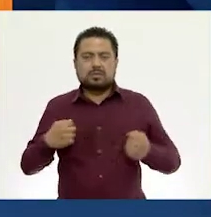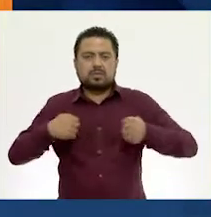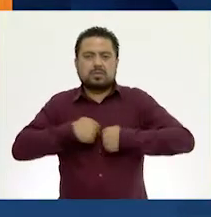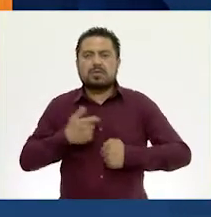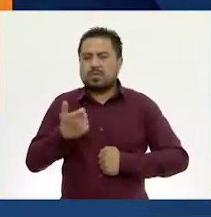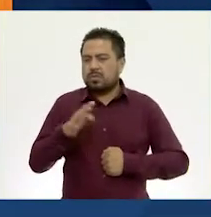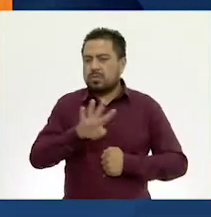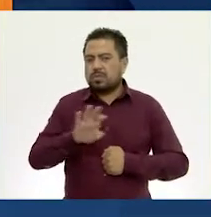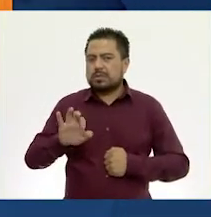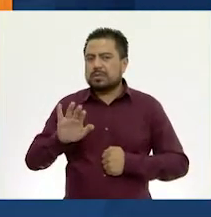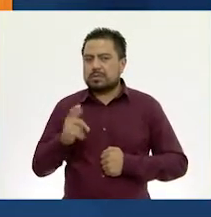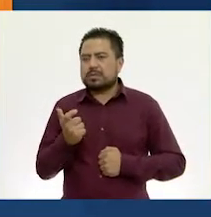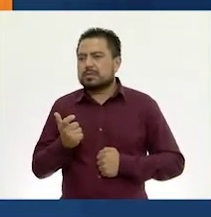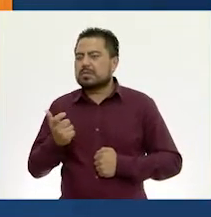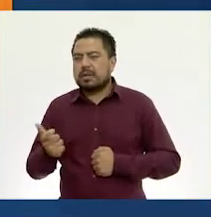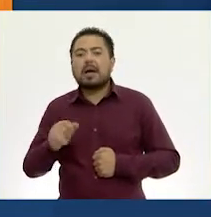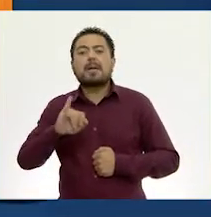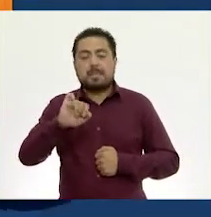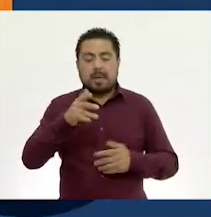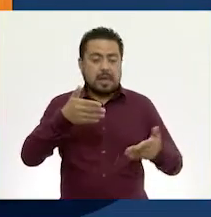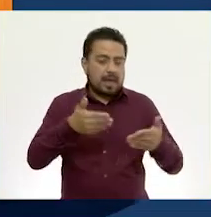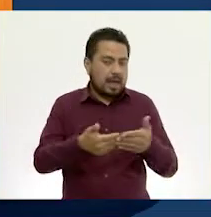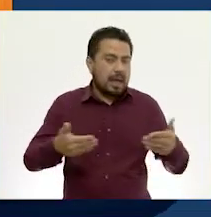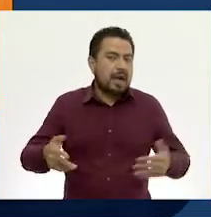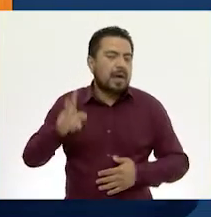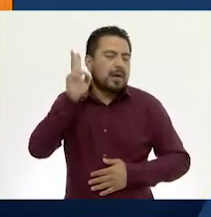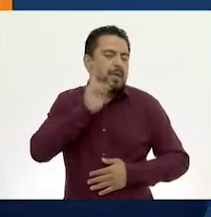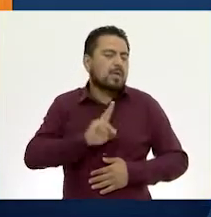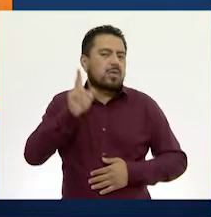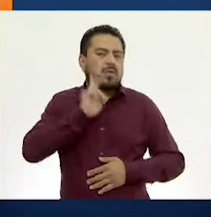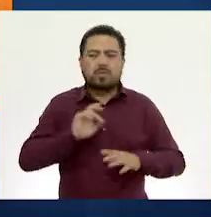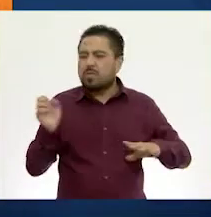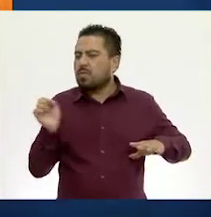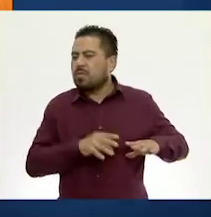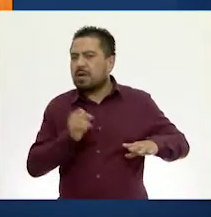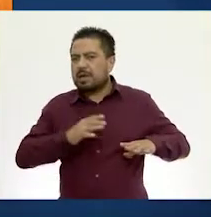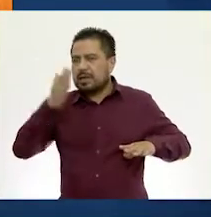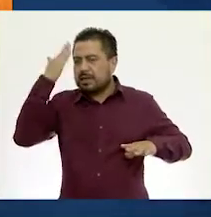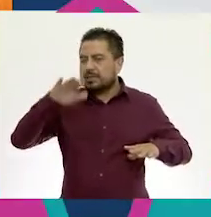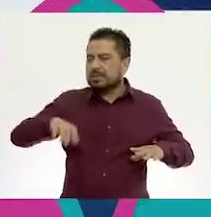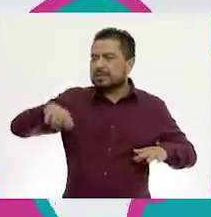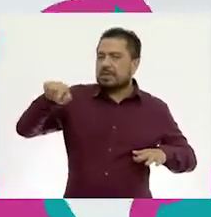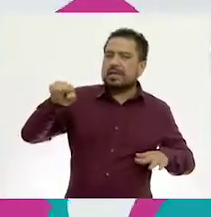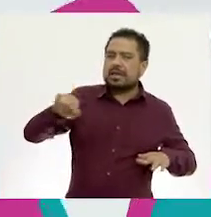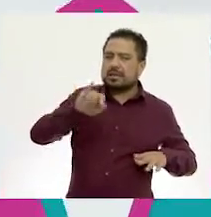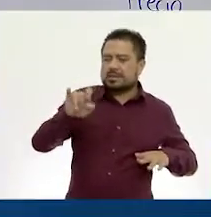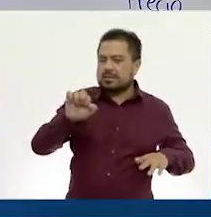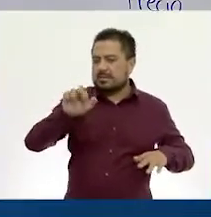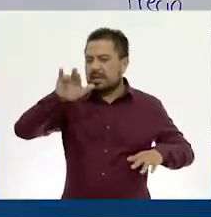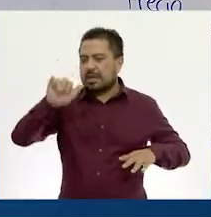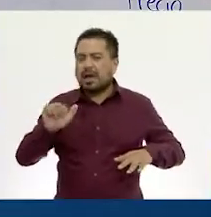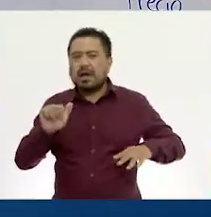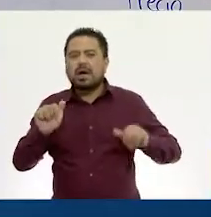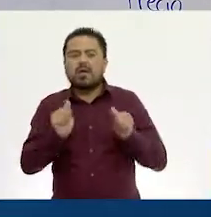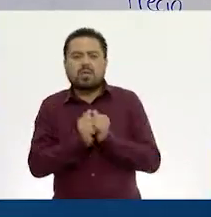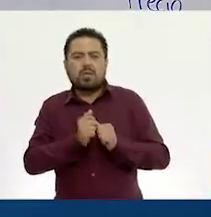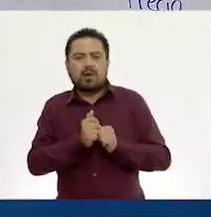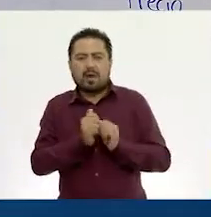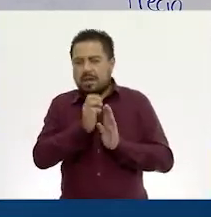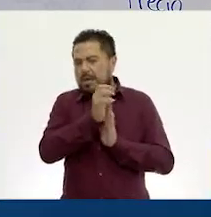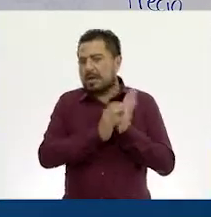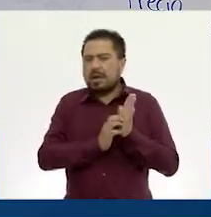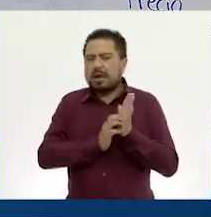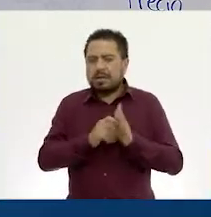450. Sí. Ahora sí, vamos a ver cuánto ahorró la señora Jessica en la compra de los tenis y de la chamarra.